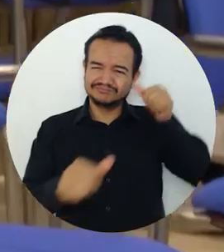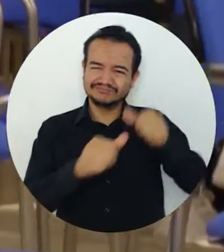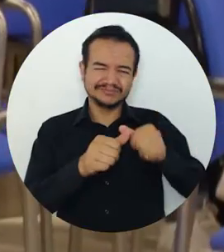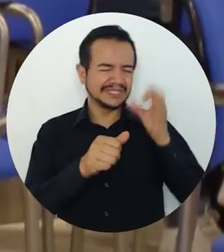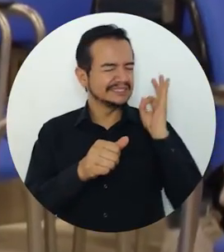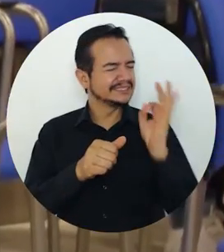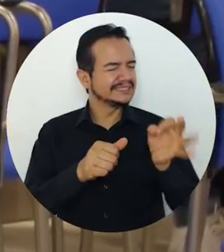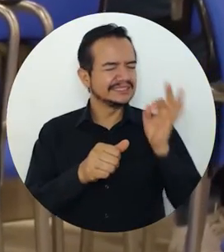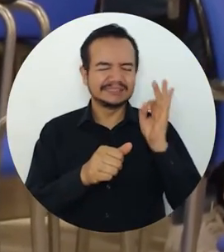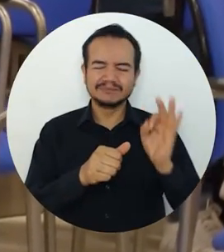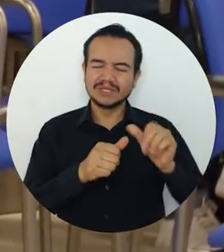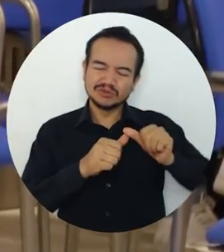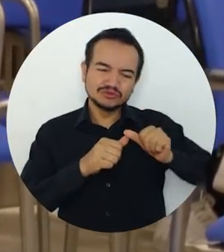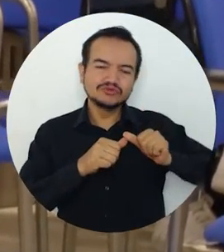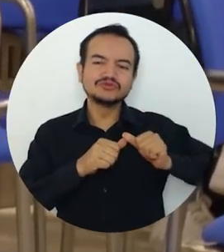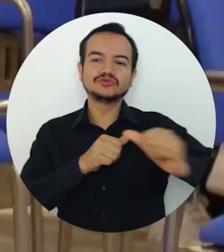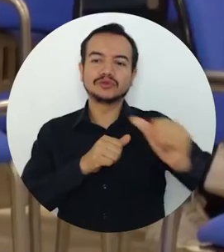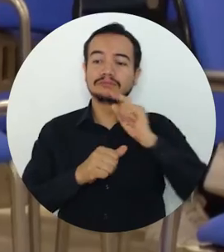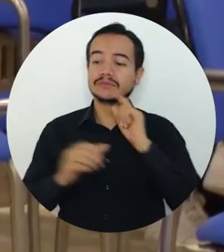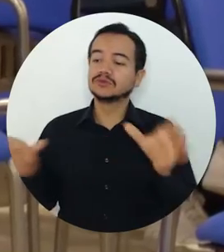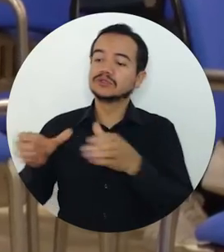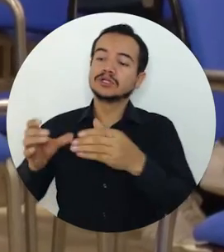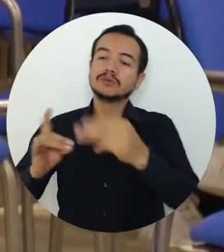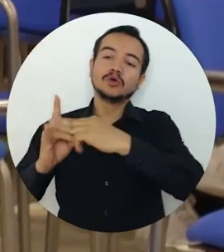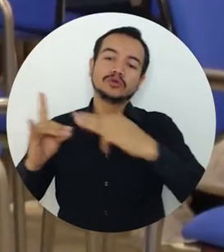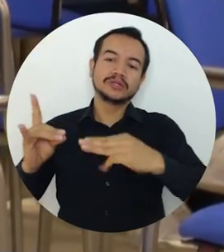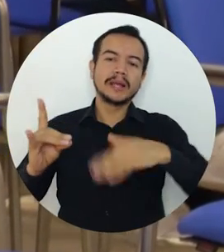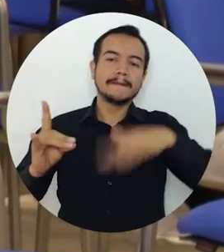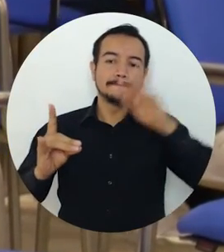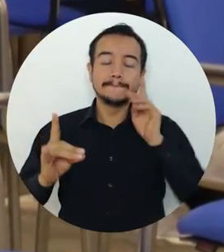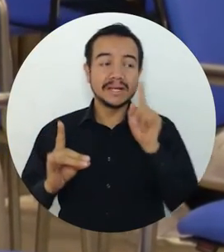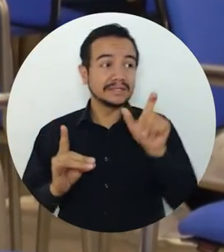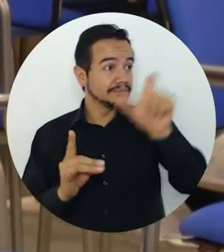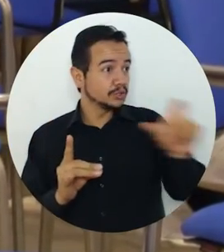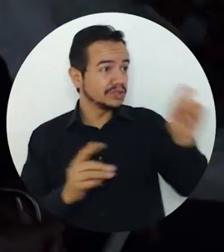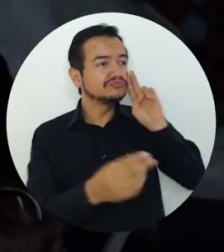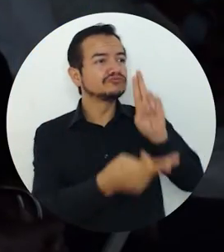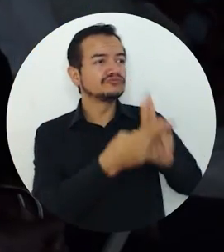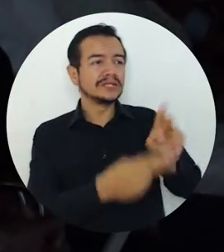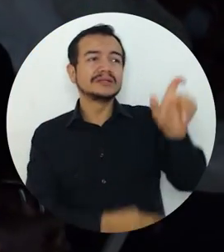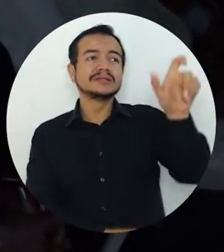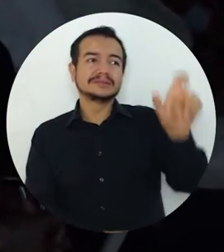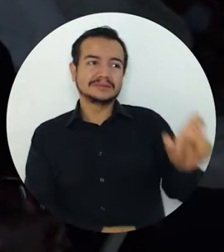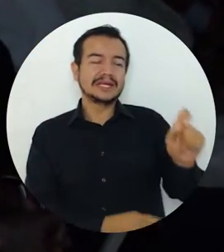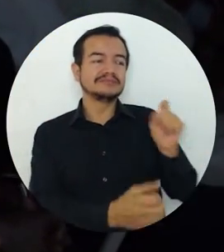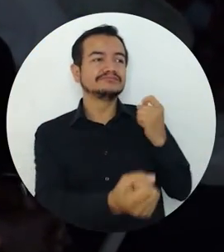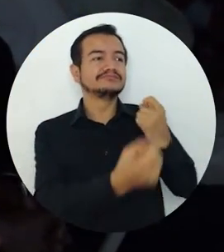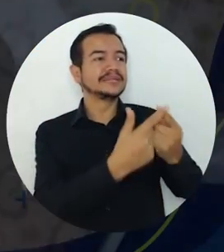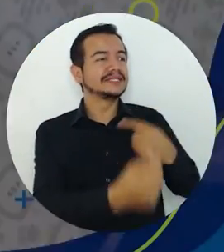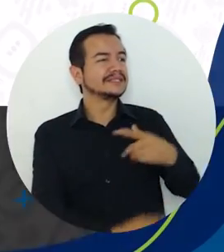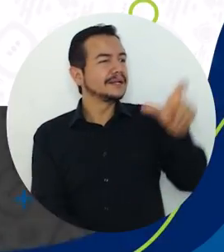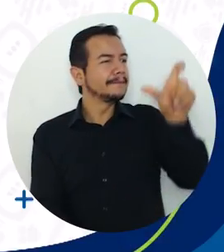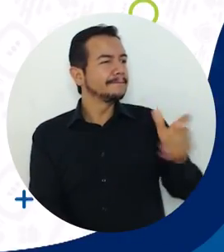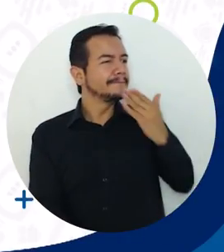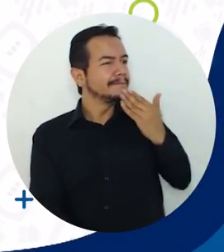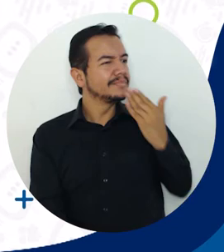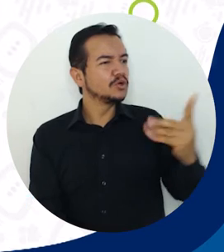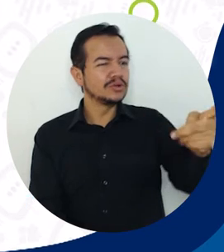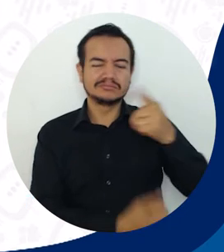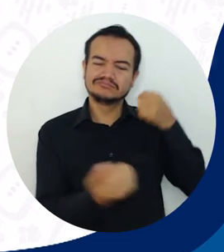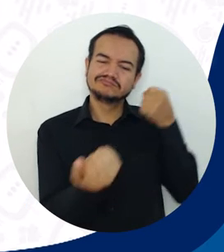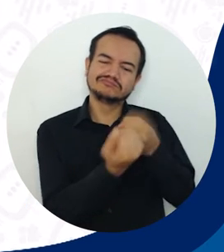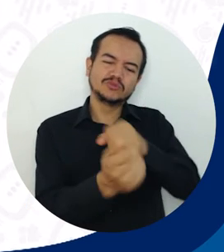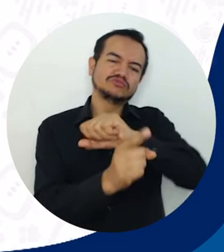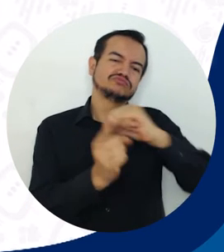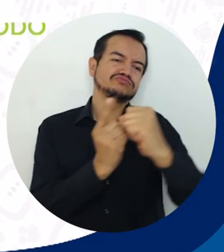permanecerá por siempre en la memoria de la comunidad universitaria, y en general de quienes lo conocieron y saben que Melocha era una gran persona que